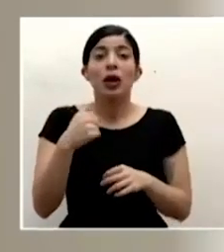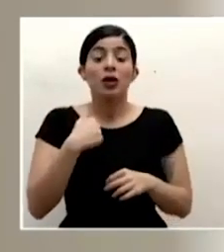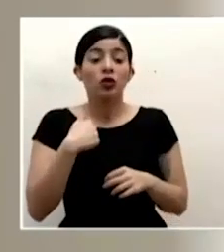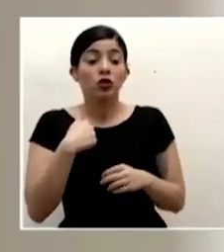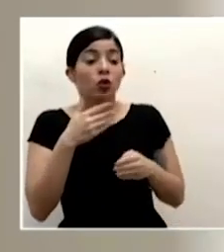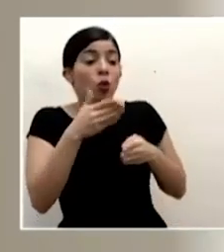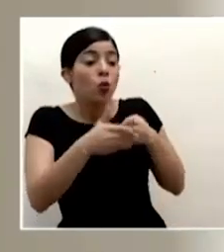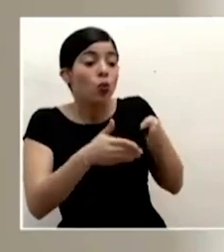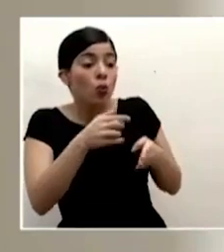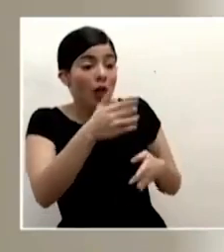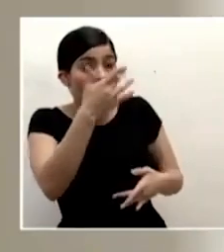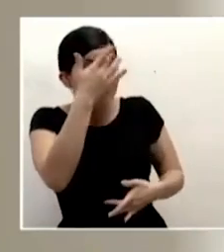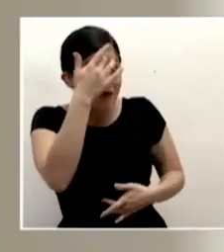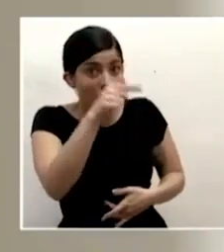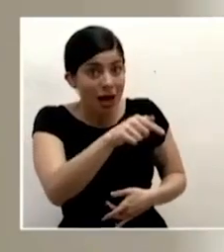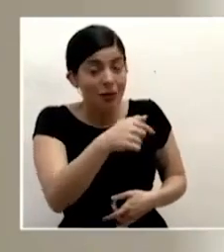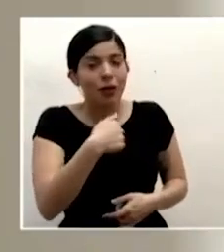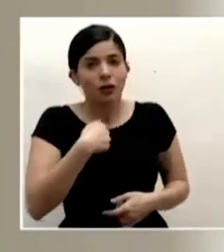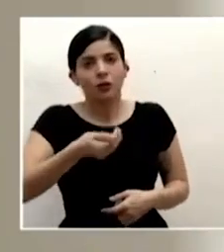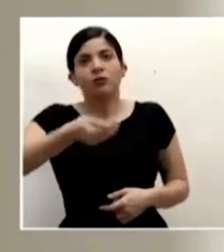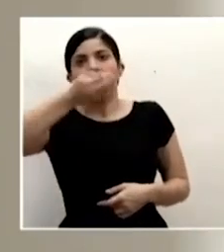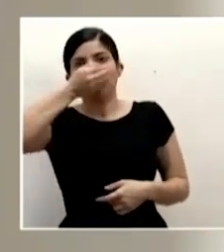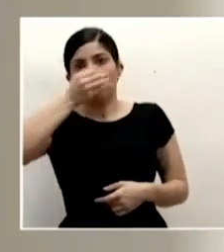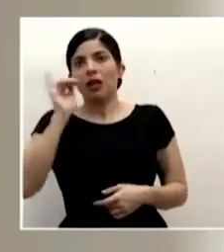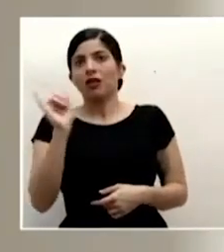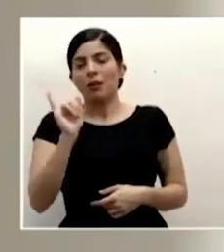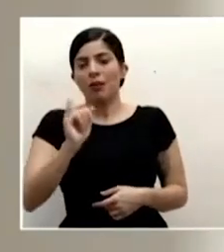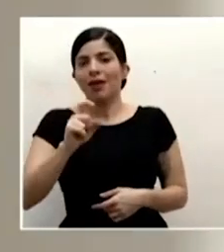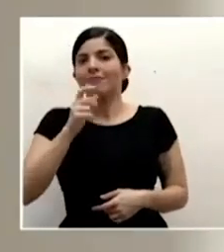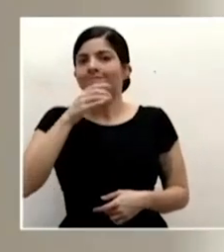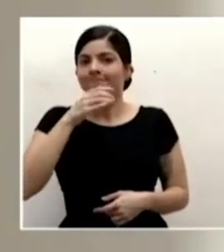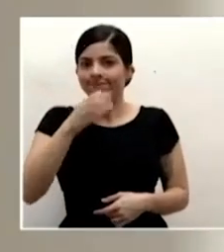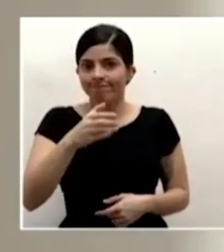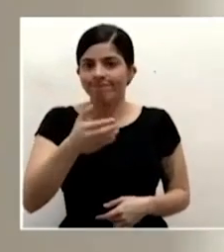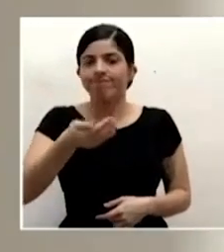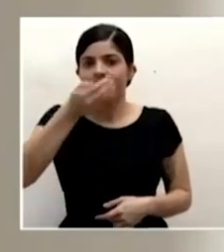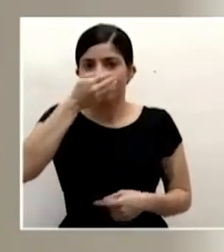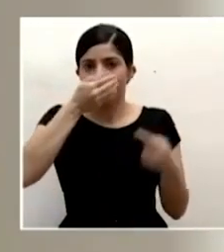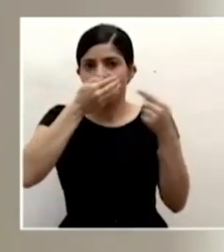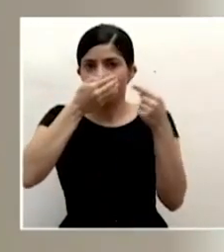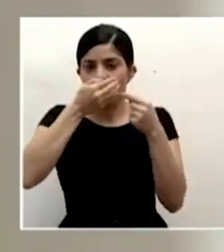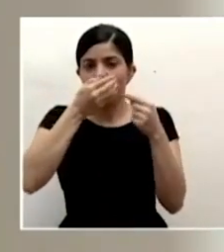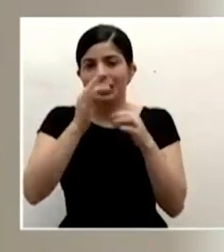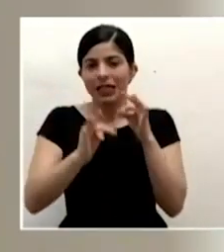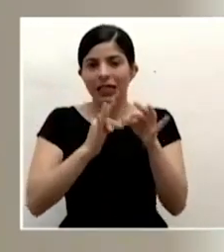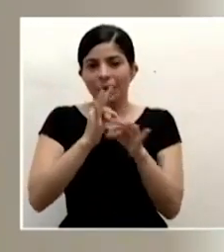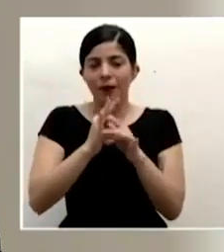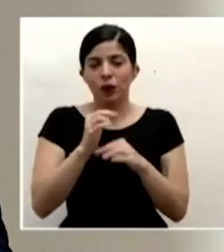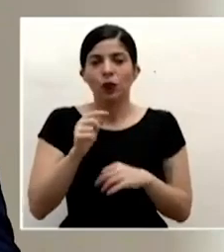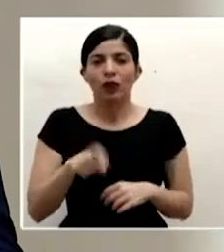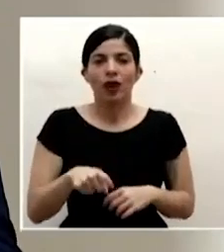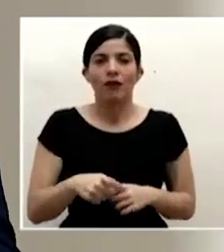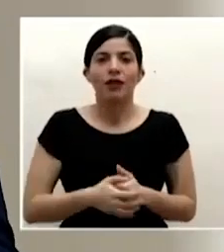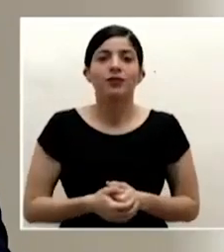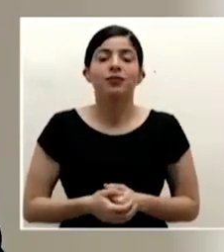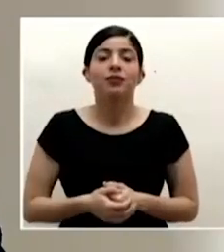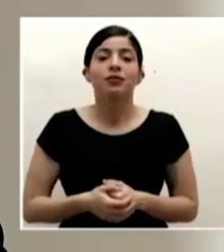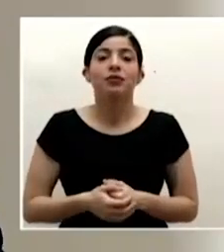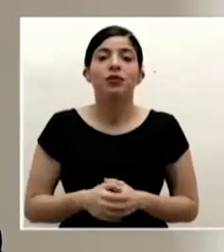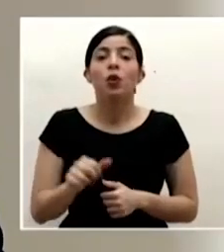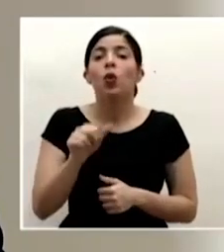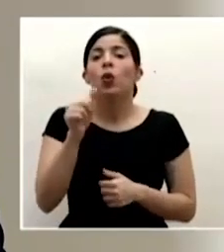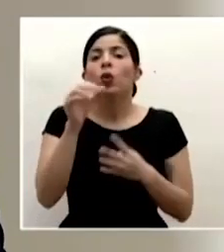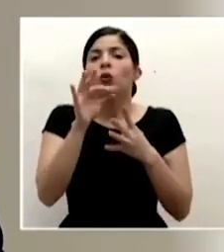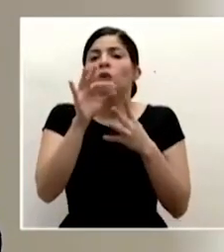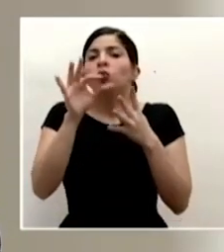enfermo las personas que cuidan enfermos también se recomienda que usen ese tipo de mascarillas una alternativa